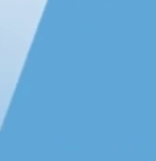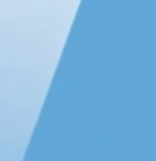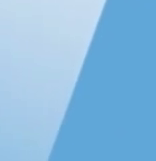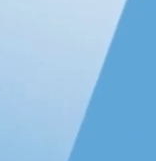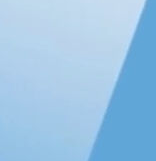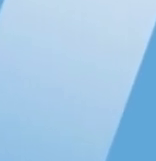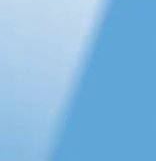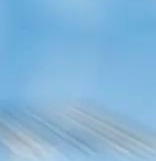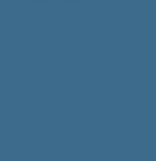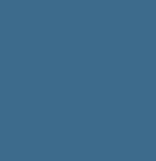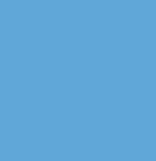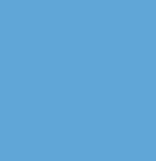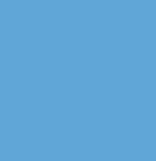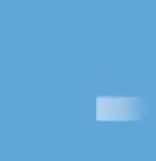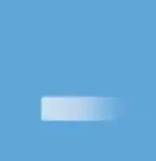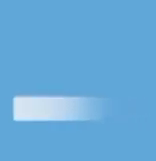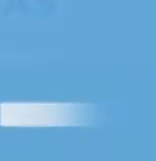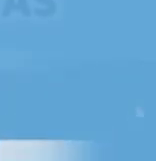Regresamos